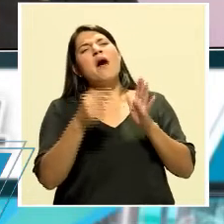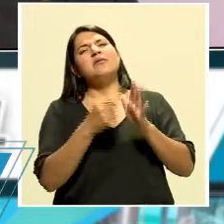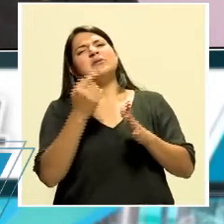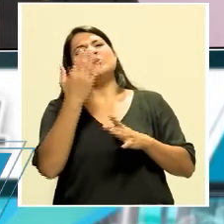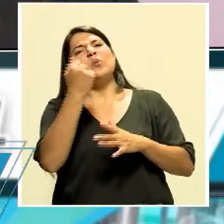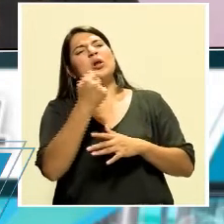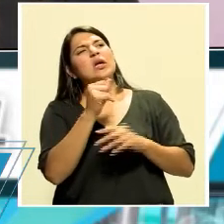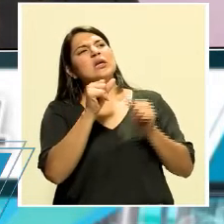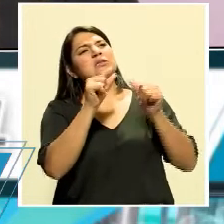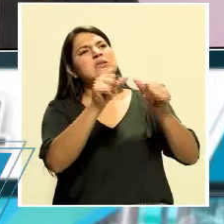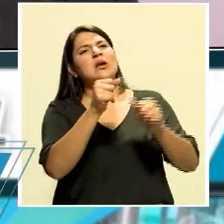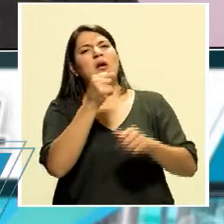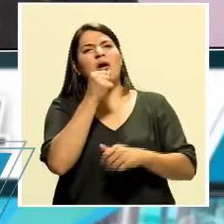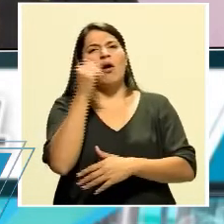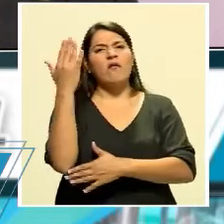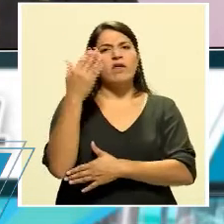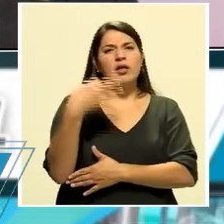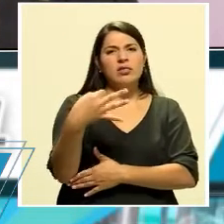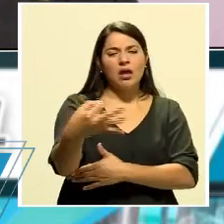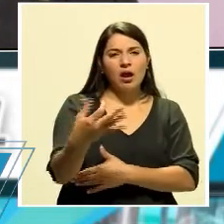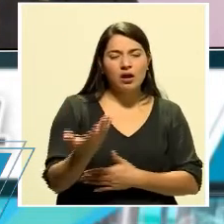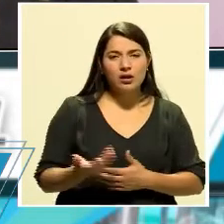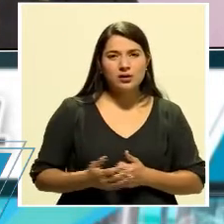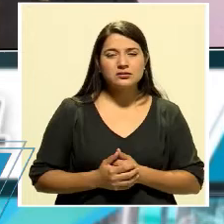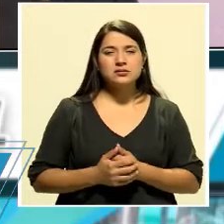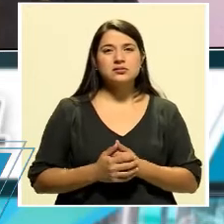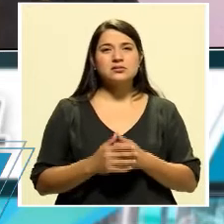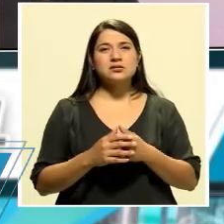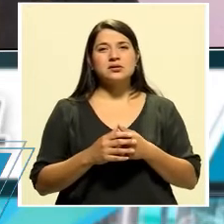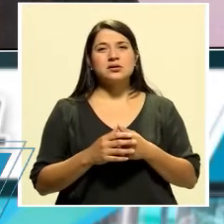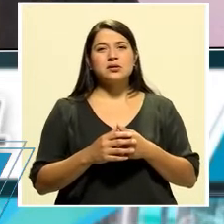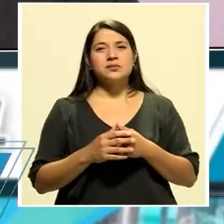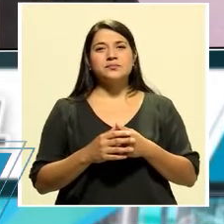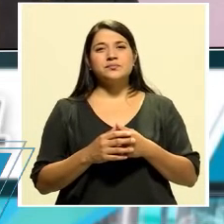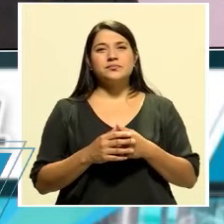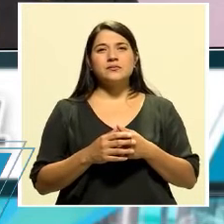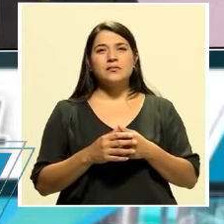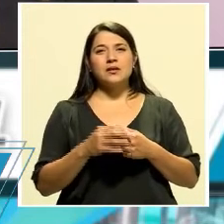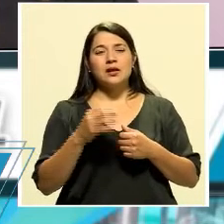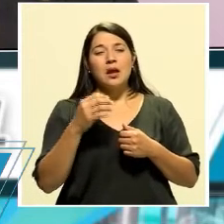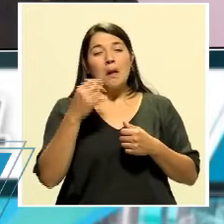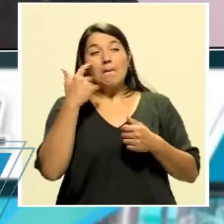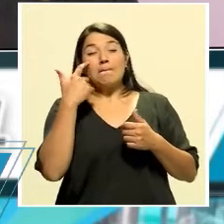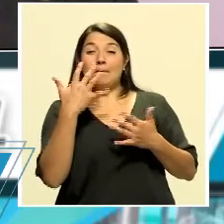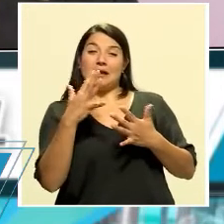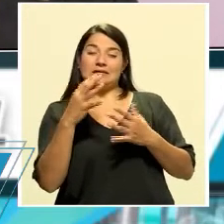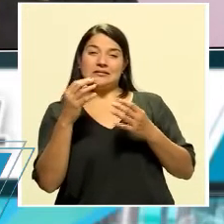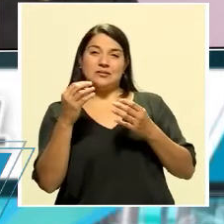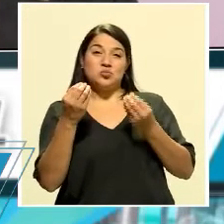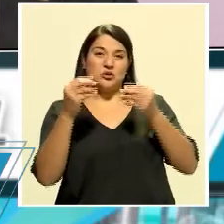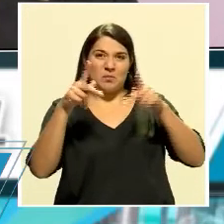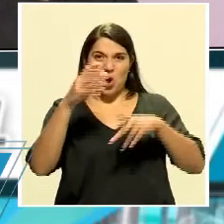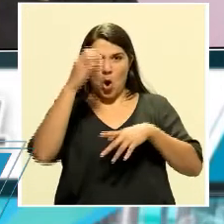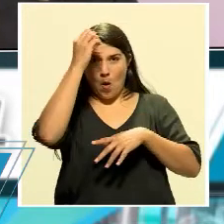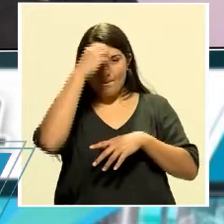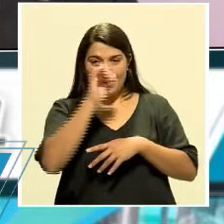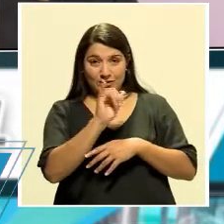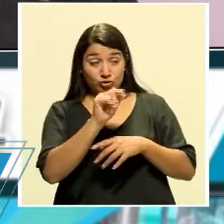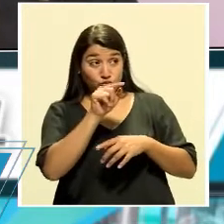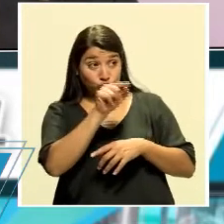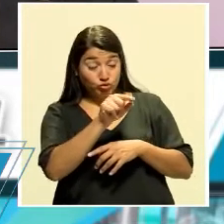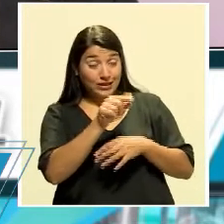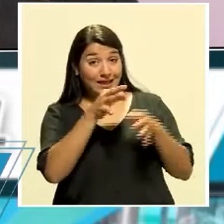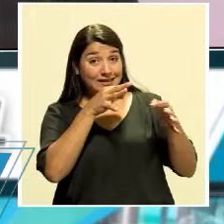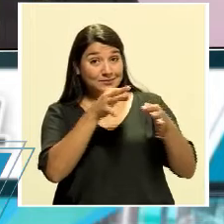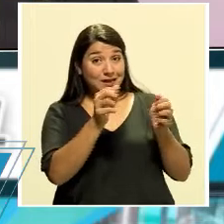conferencias diarias, hay un señalamiento. Entonces, usted dice con toda seguridad